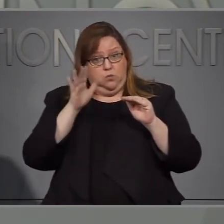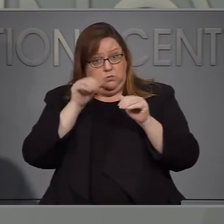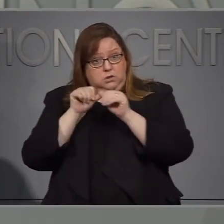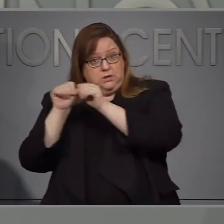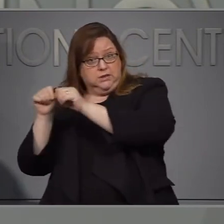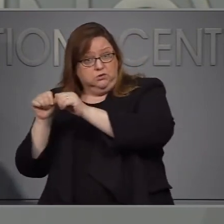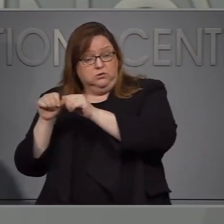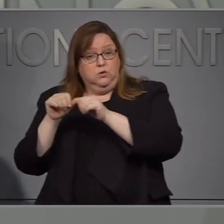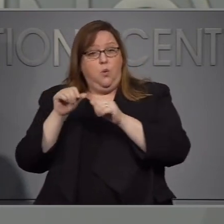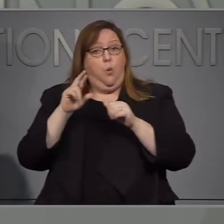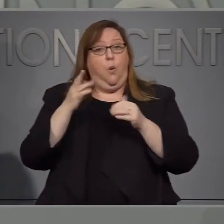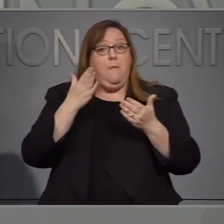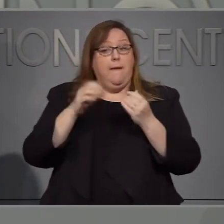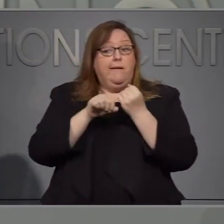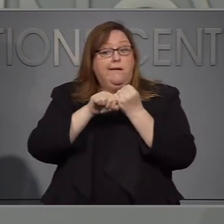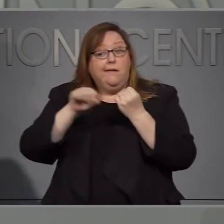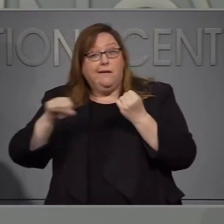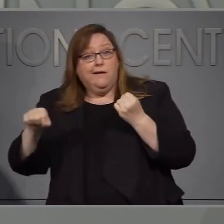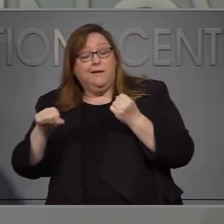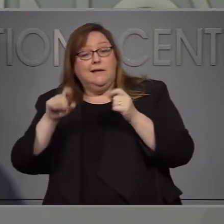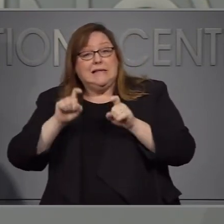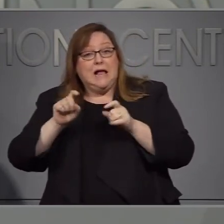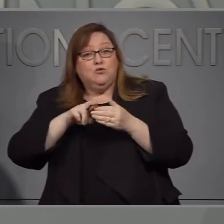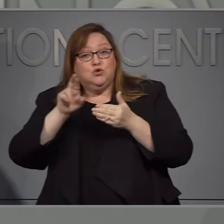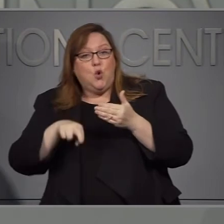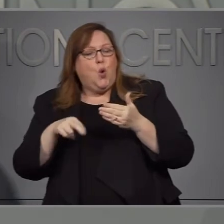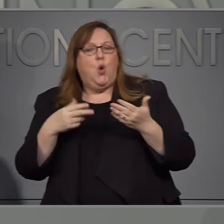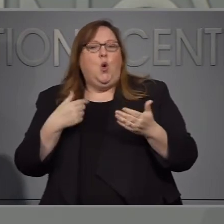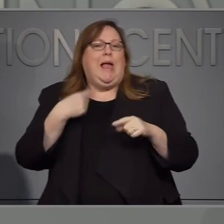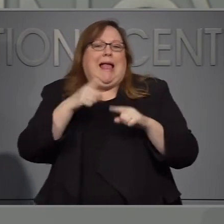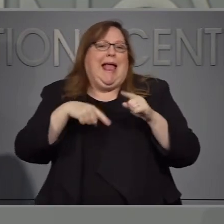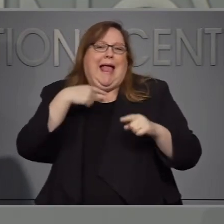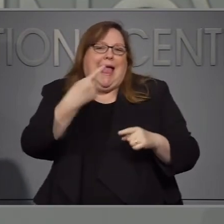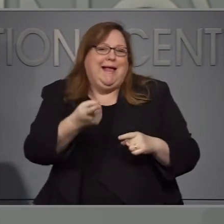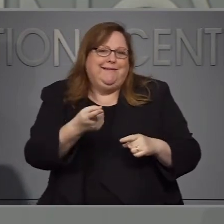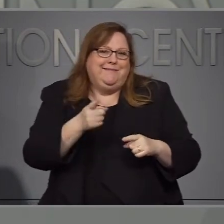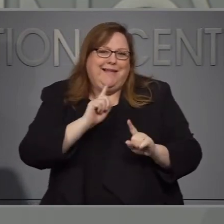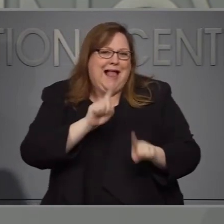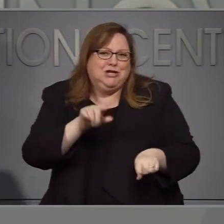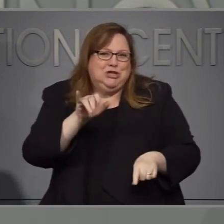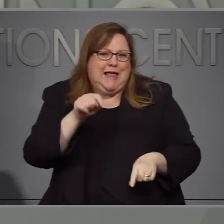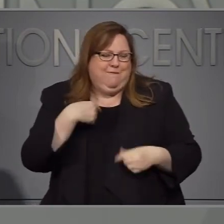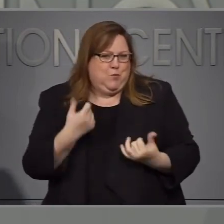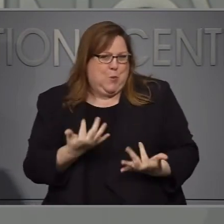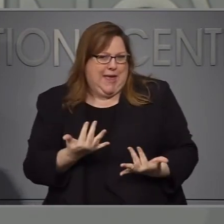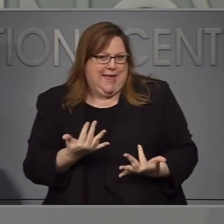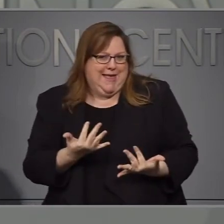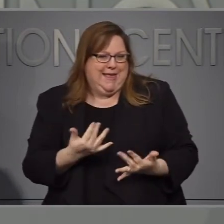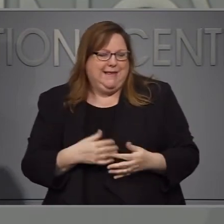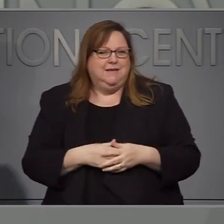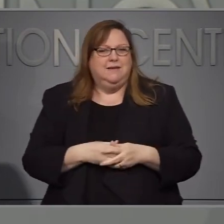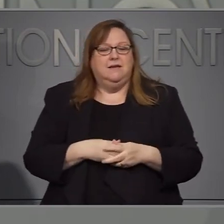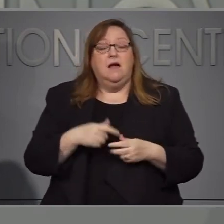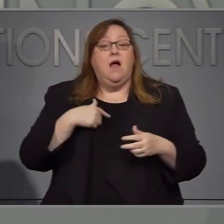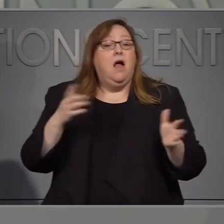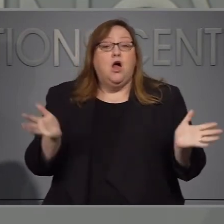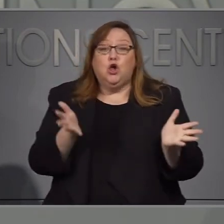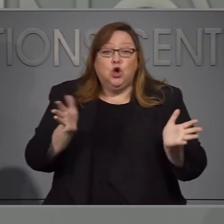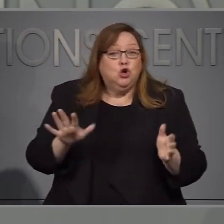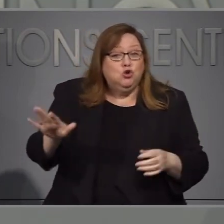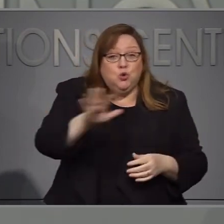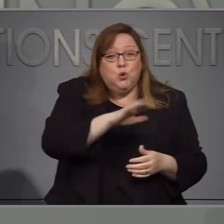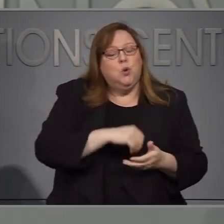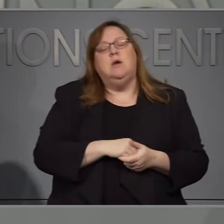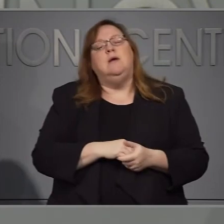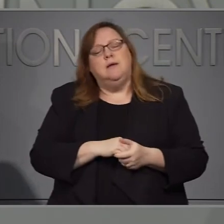usted de su pregunta es un retraso porque los resultados de las pruebas tardan mucho. Yo quiero animar a